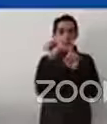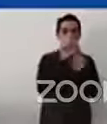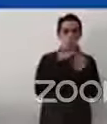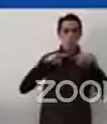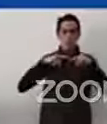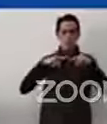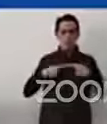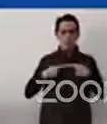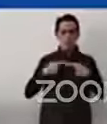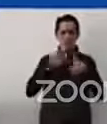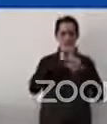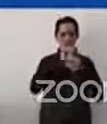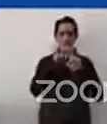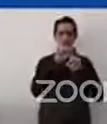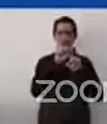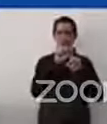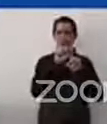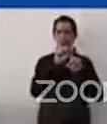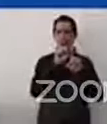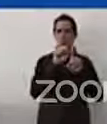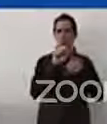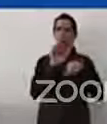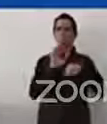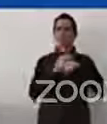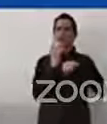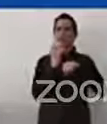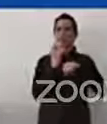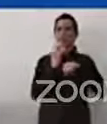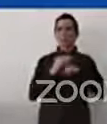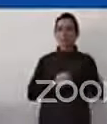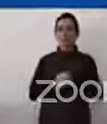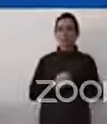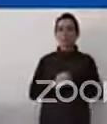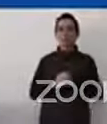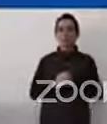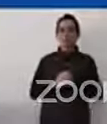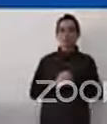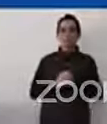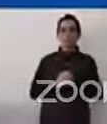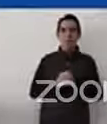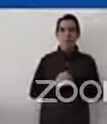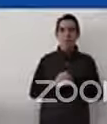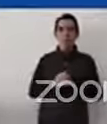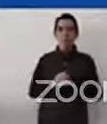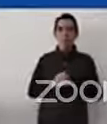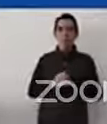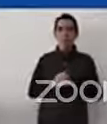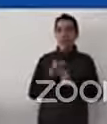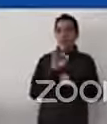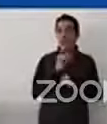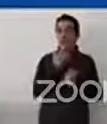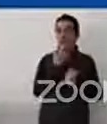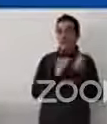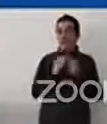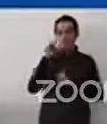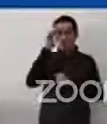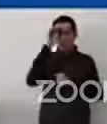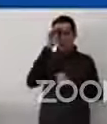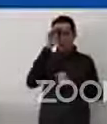Quiero empezar con con esa diferencia que para unos le puede sonar igual y para otros no.